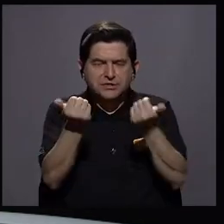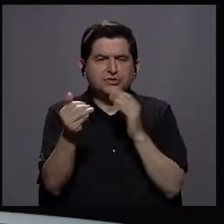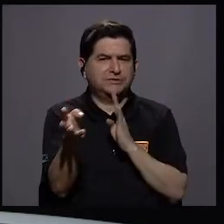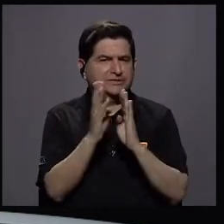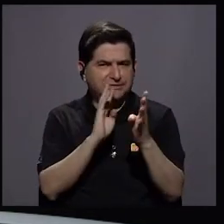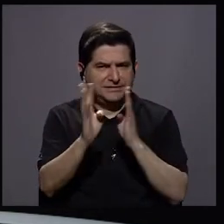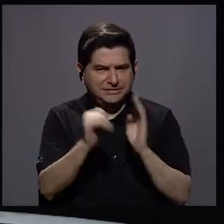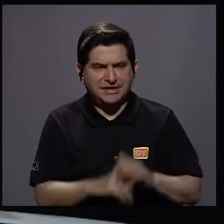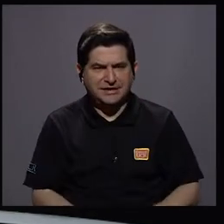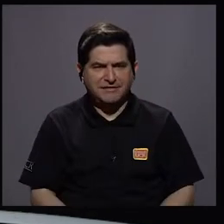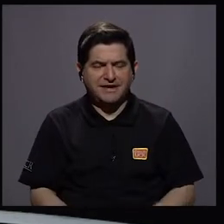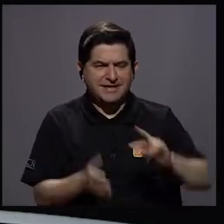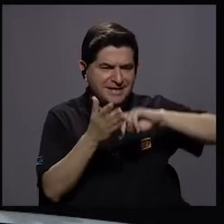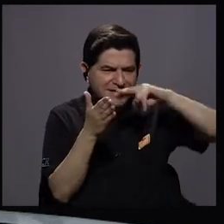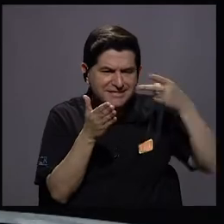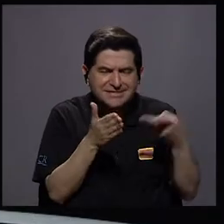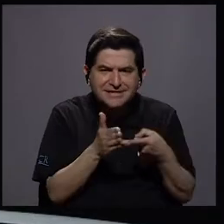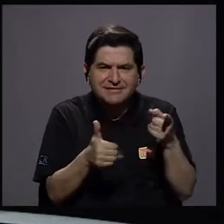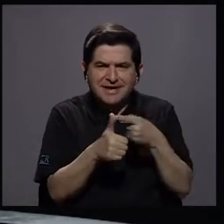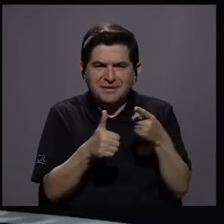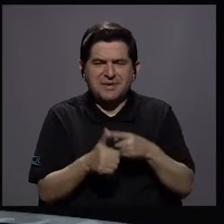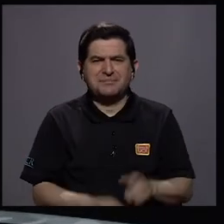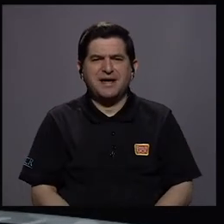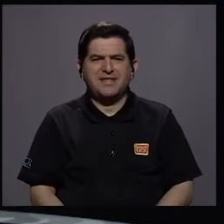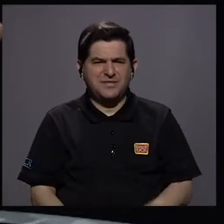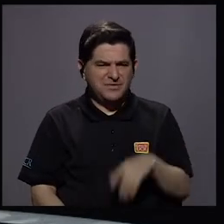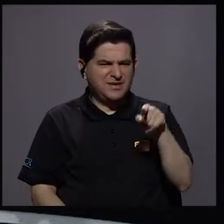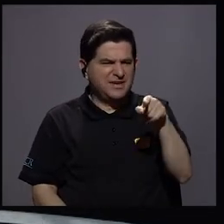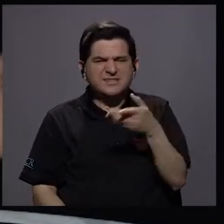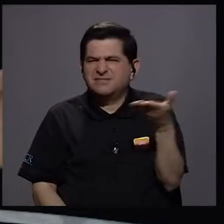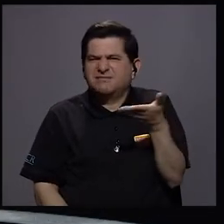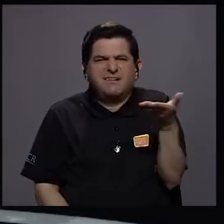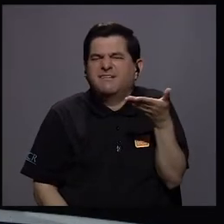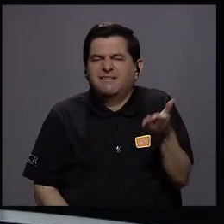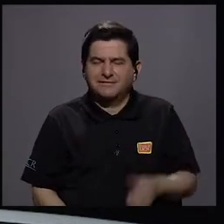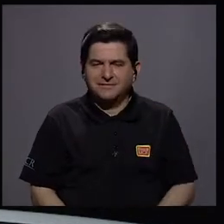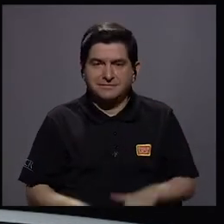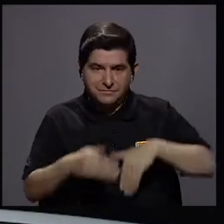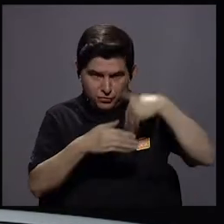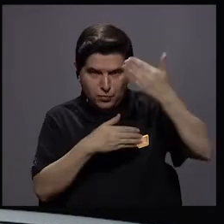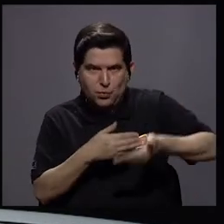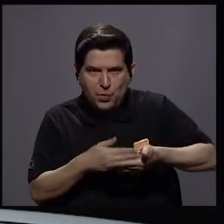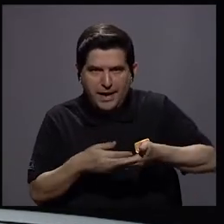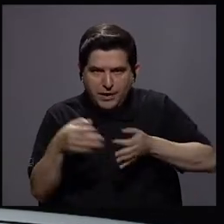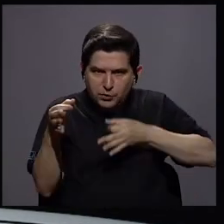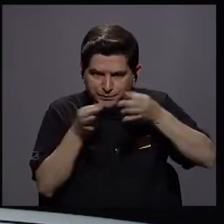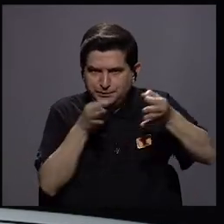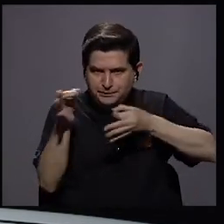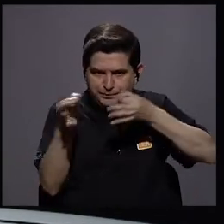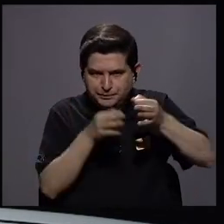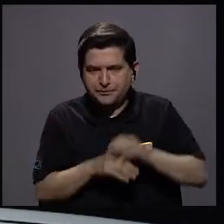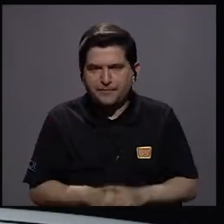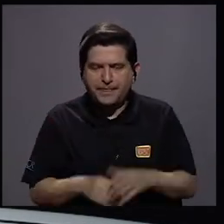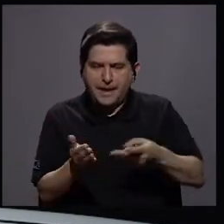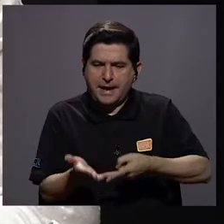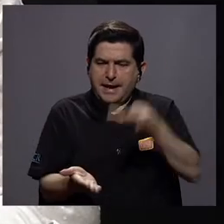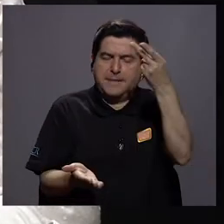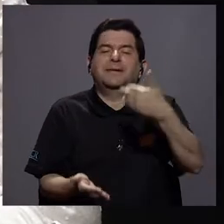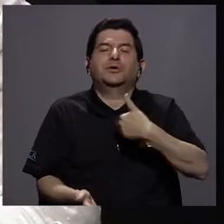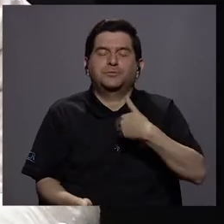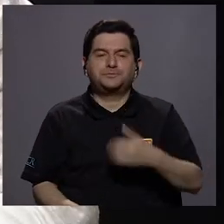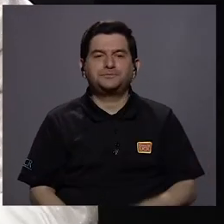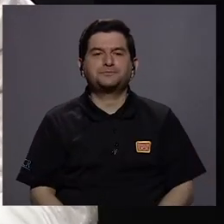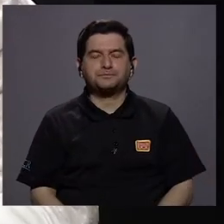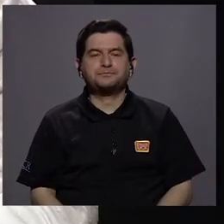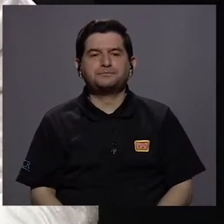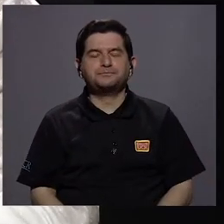sobre el significado primero de las STEM para que la gente entienda de qué estamos hablando y inmediatamente después un poquito hablemos del valor que ofrecen. Sí.